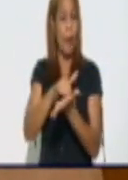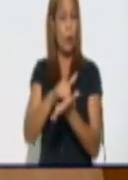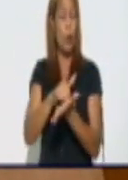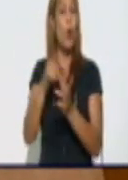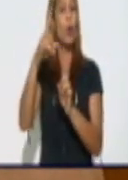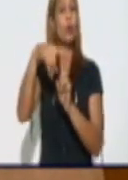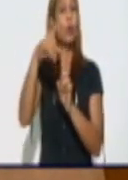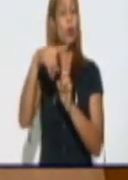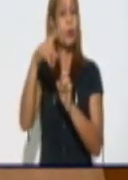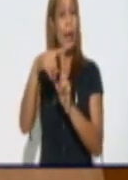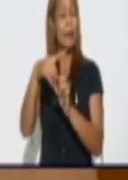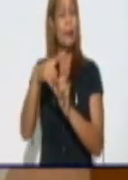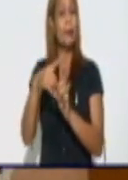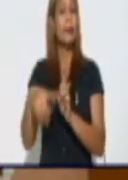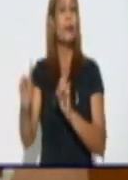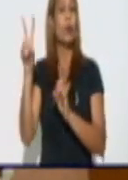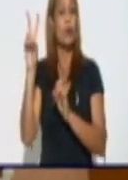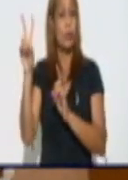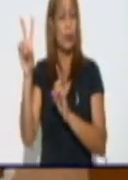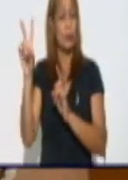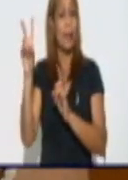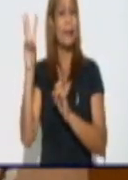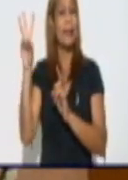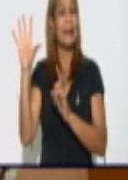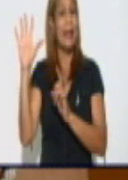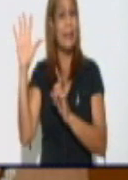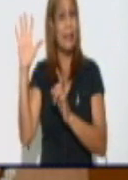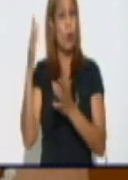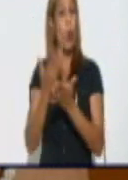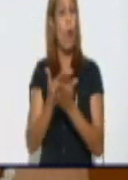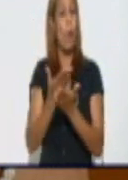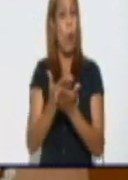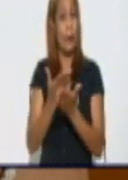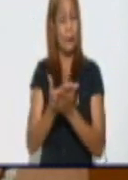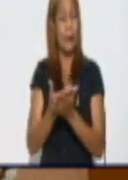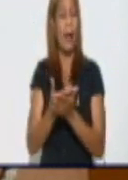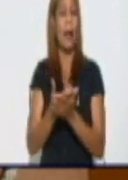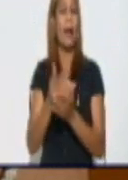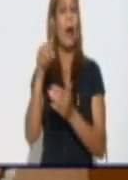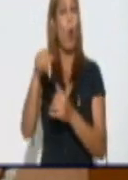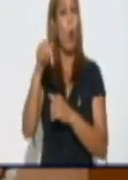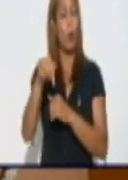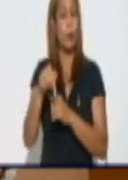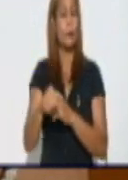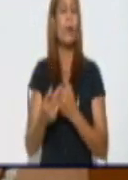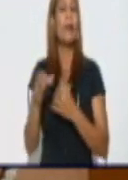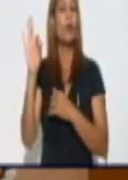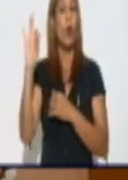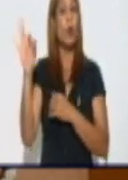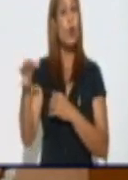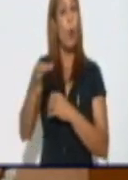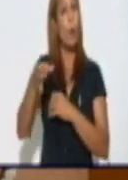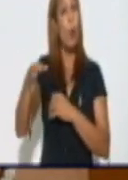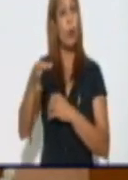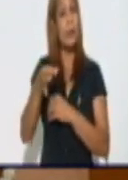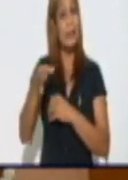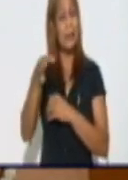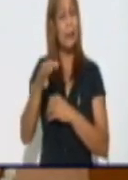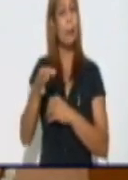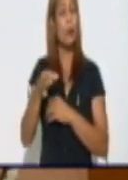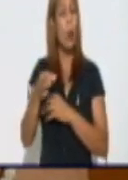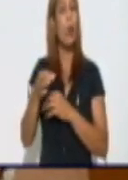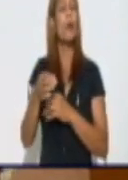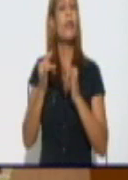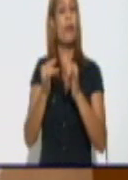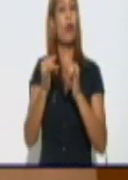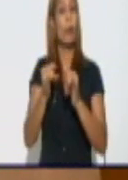de 935 muestras que se recibieron como resultado. Ocho municipios de la provincia confirmaron casos.